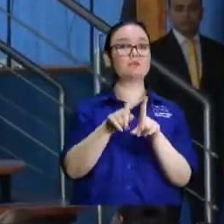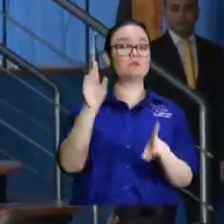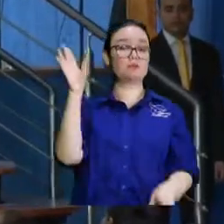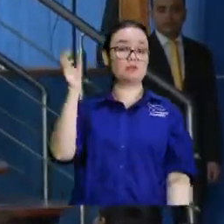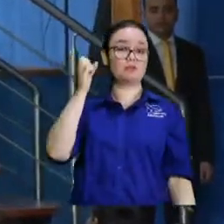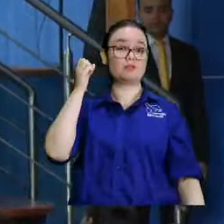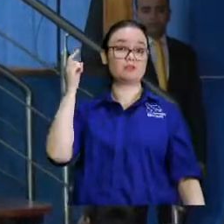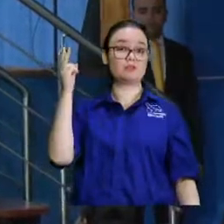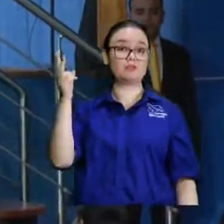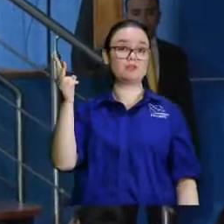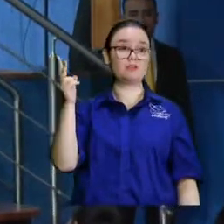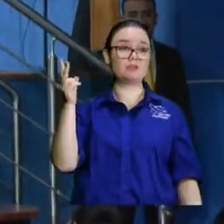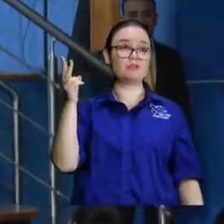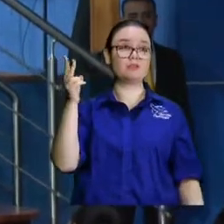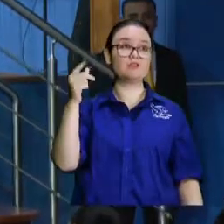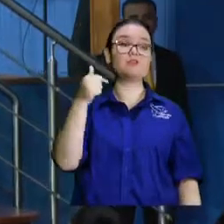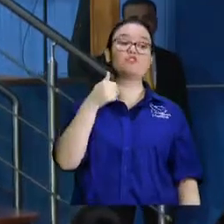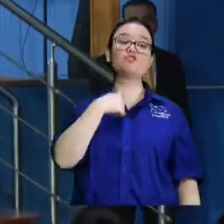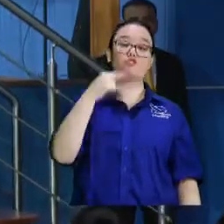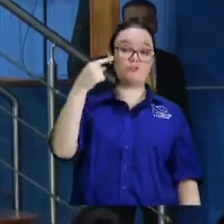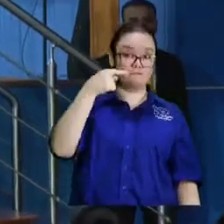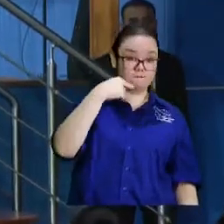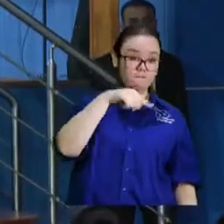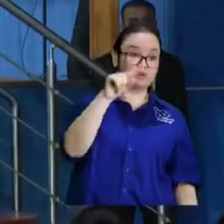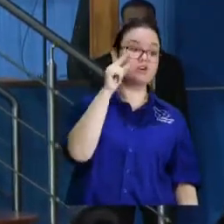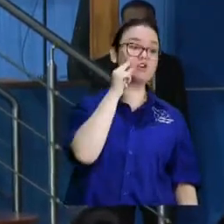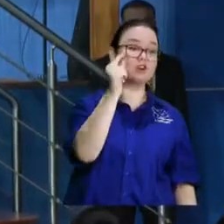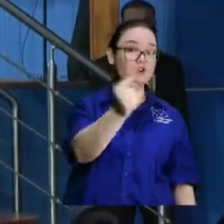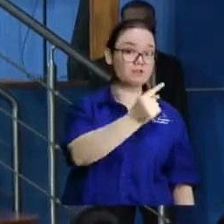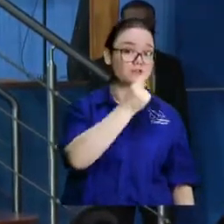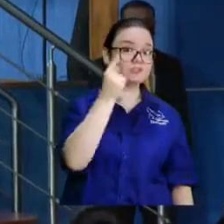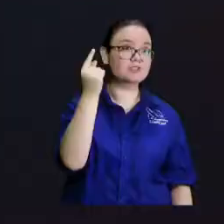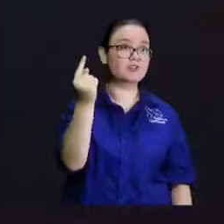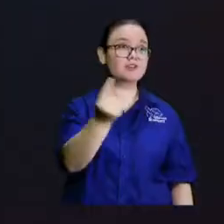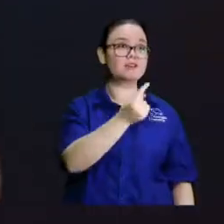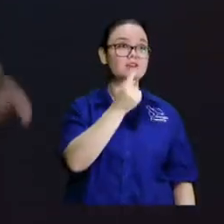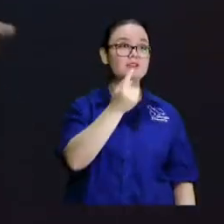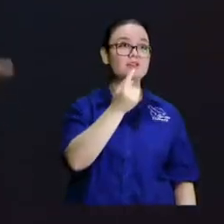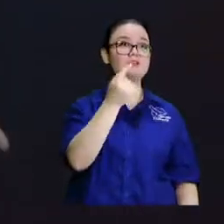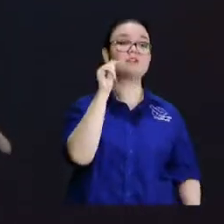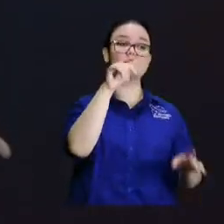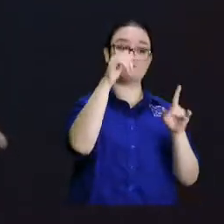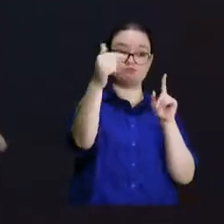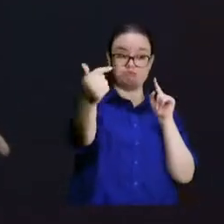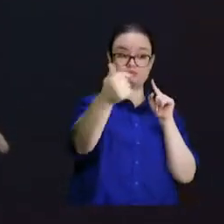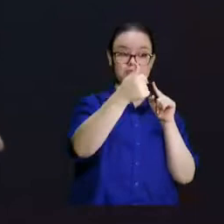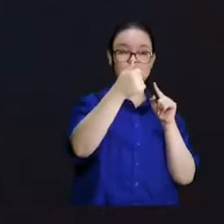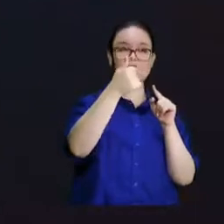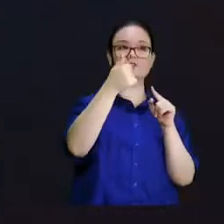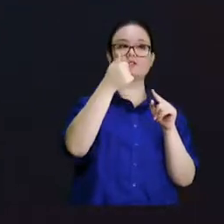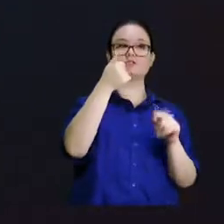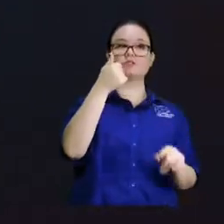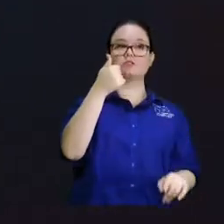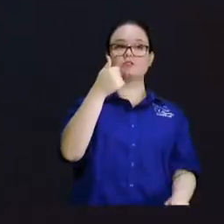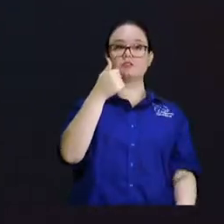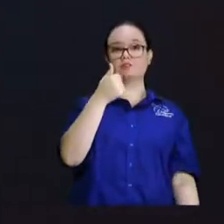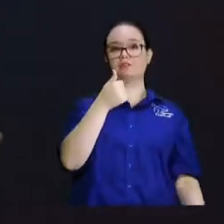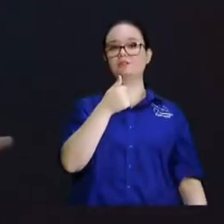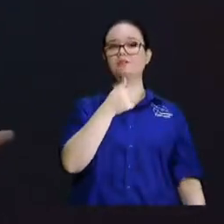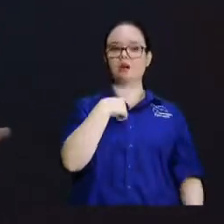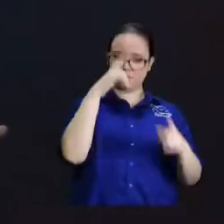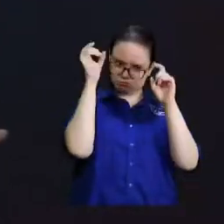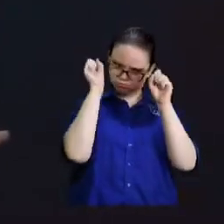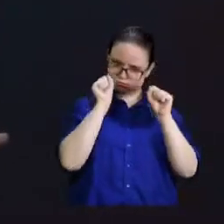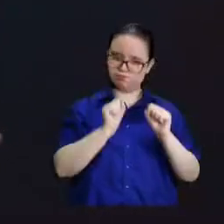voy a ir en pos de esa oveja y si se voltea contra mí le voy a romper el alma sí porque no lo puedo